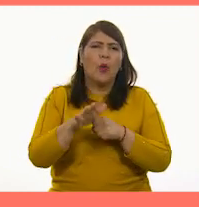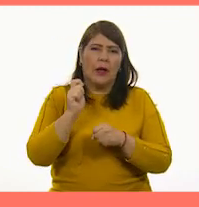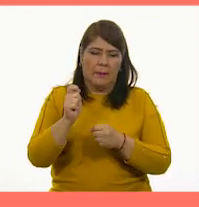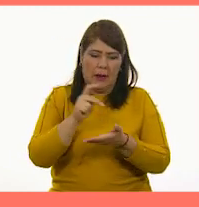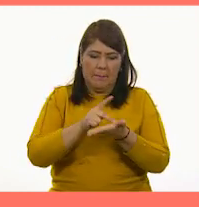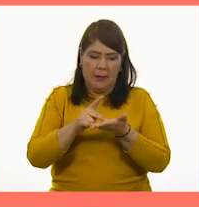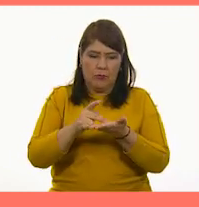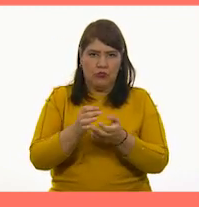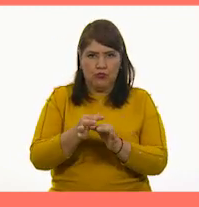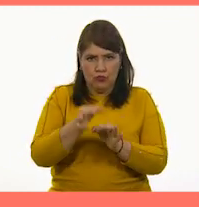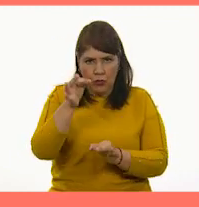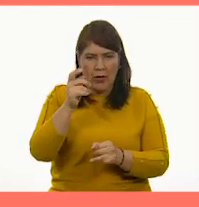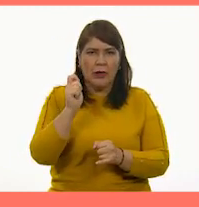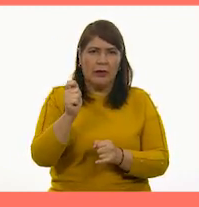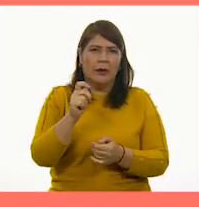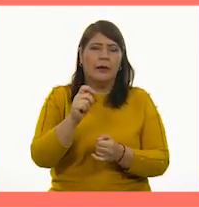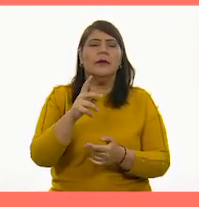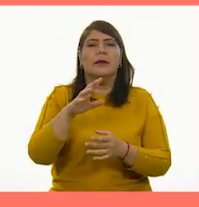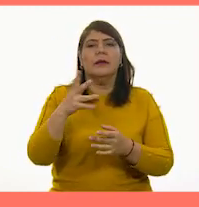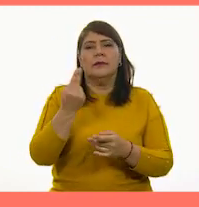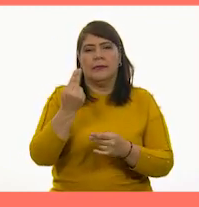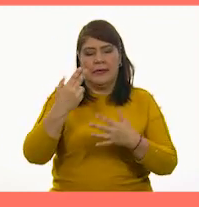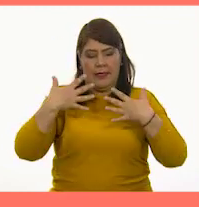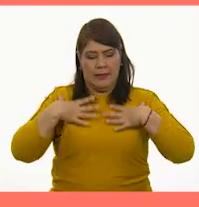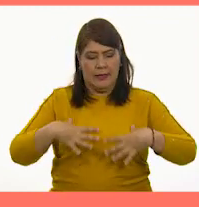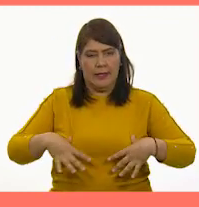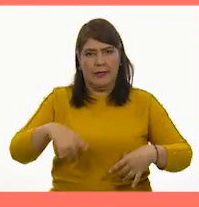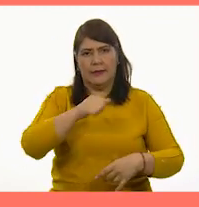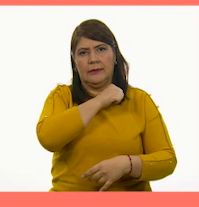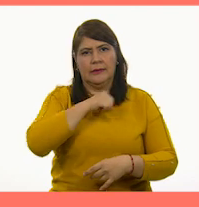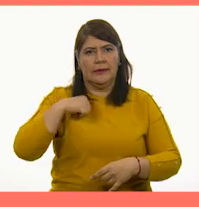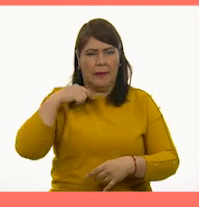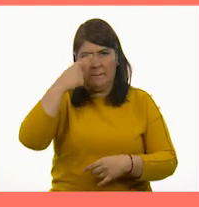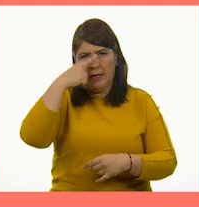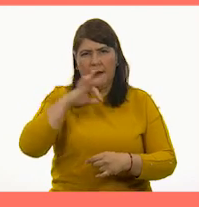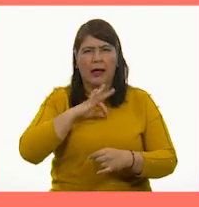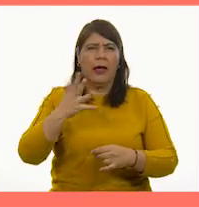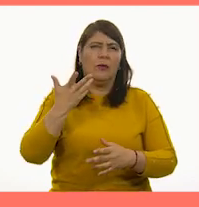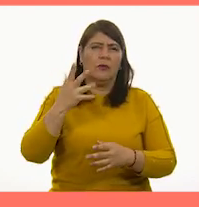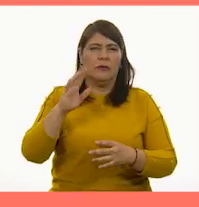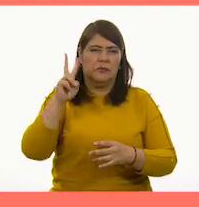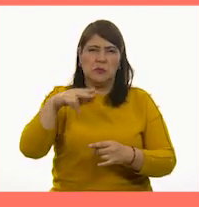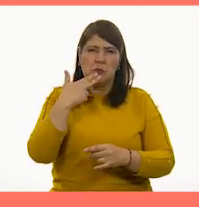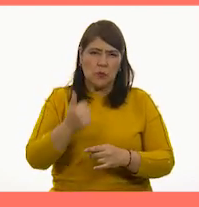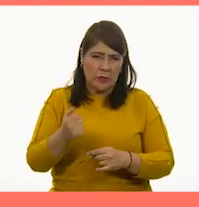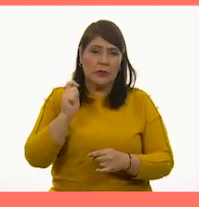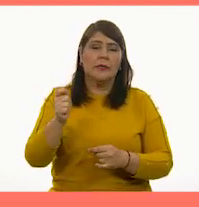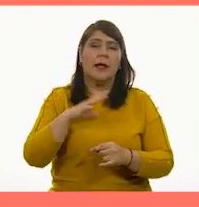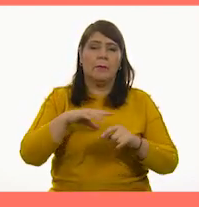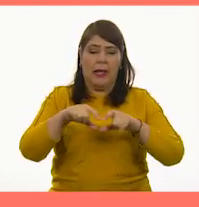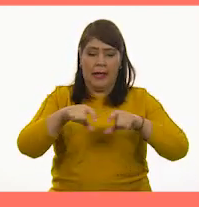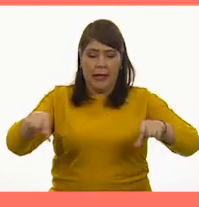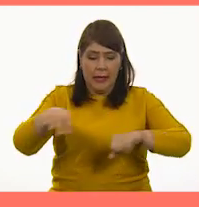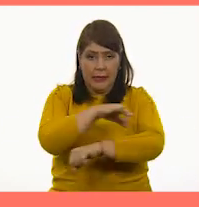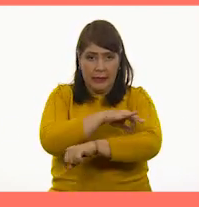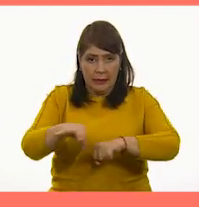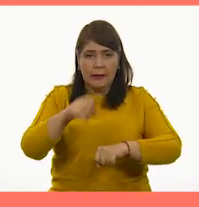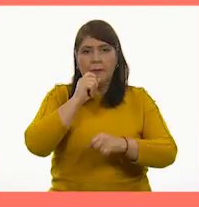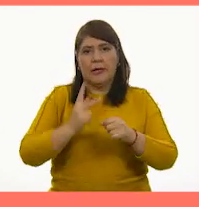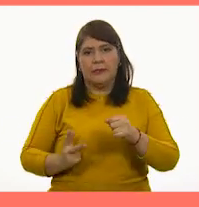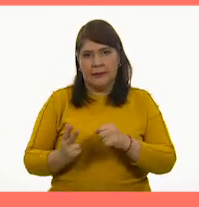plumón o una pluma Una playera de algodón que ya no uses Una regla Y tijeras